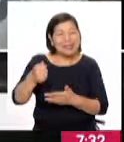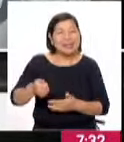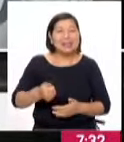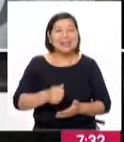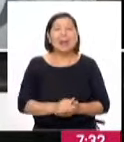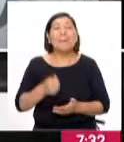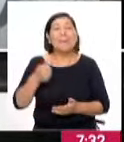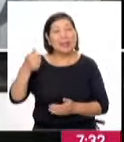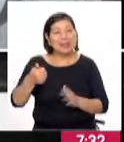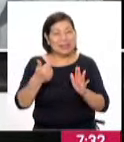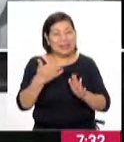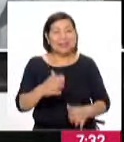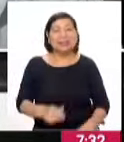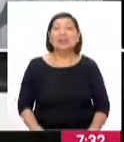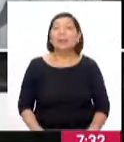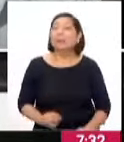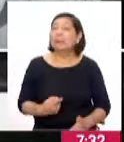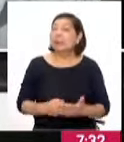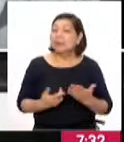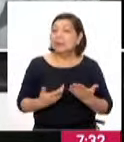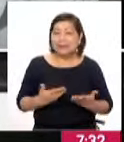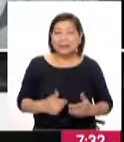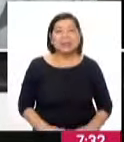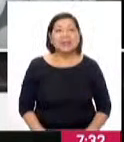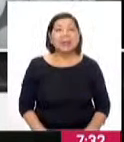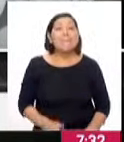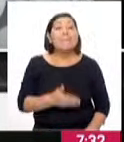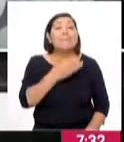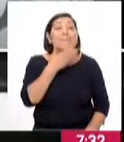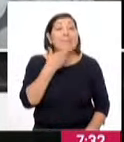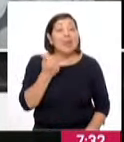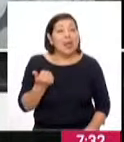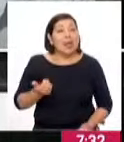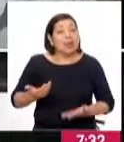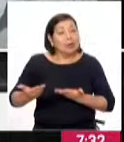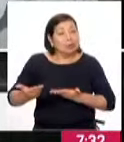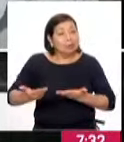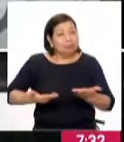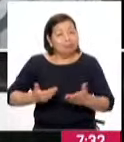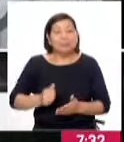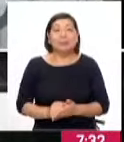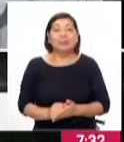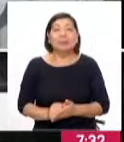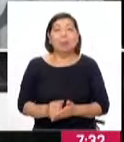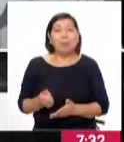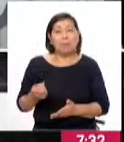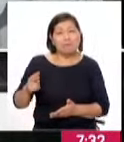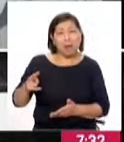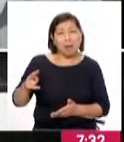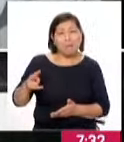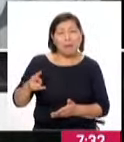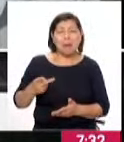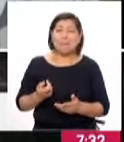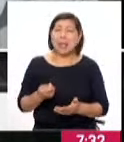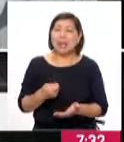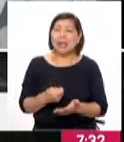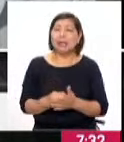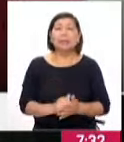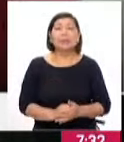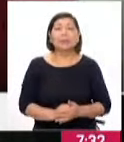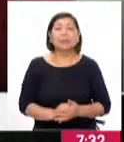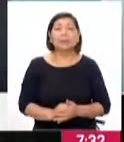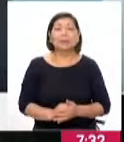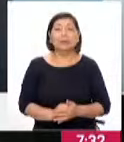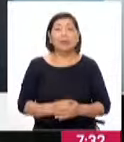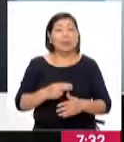Bien, con la finalidad de mejorar la atención y atender la sobredemanda que se ha venido generando en la